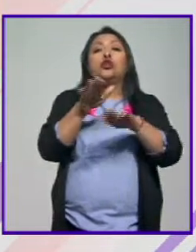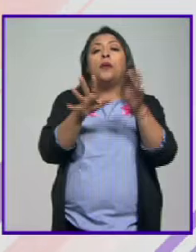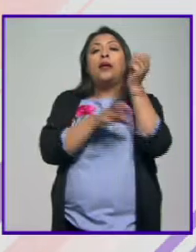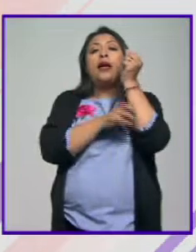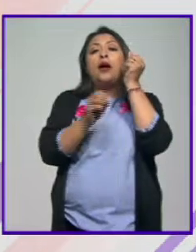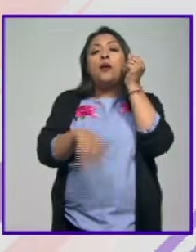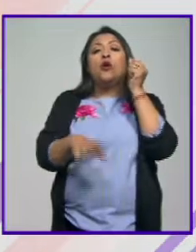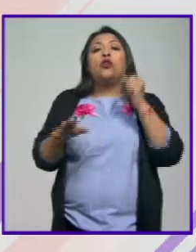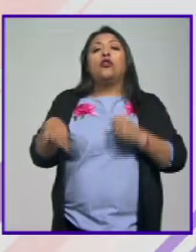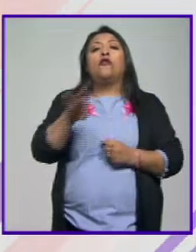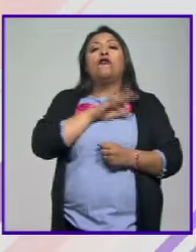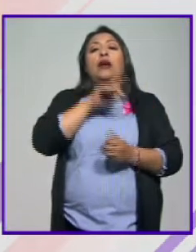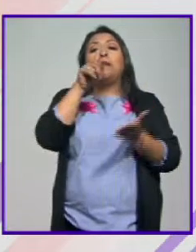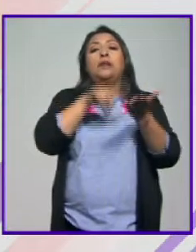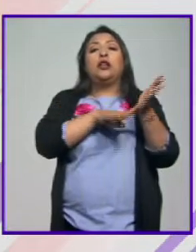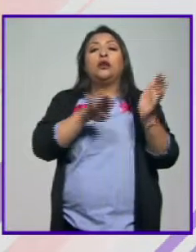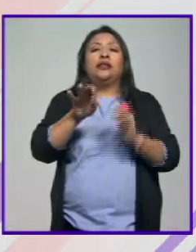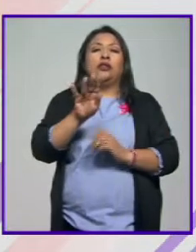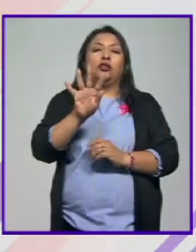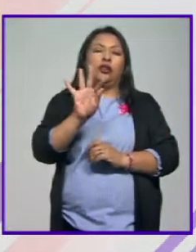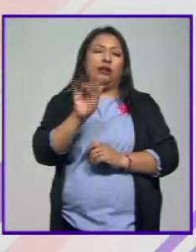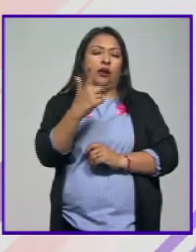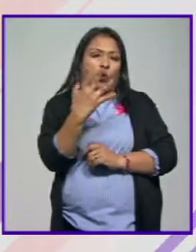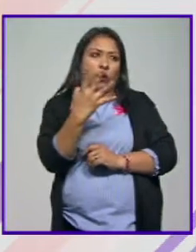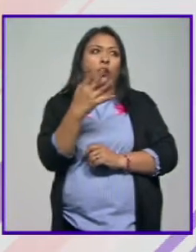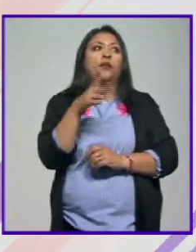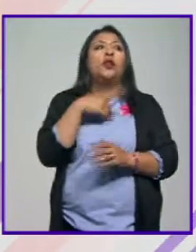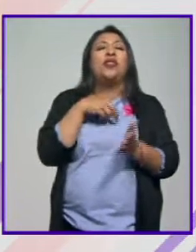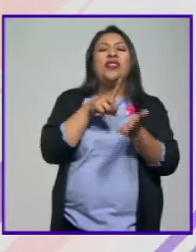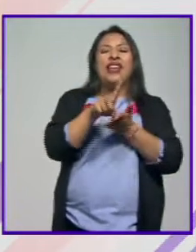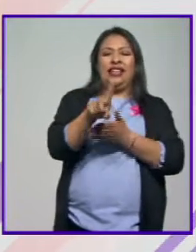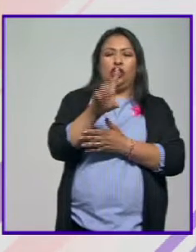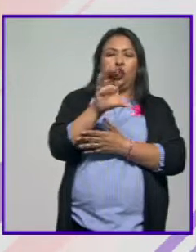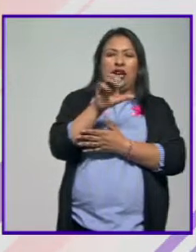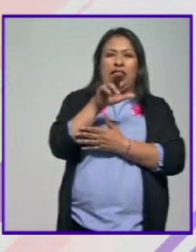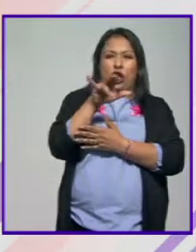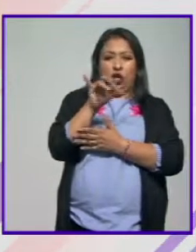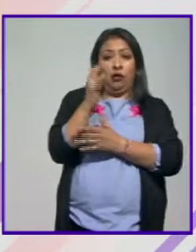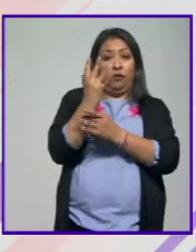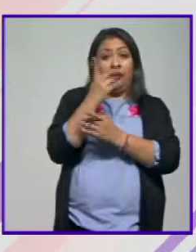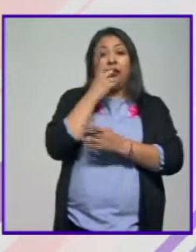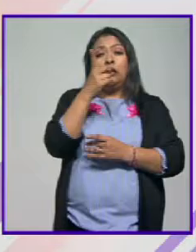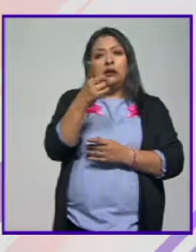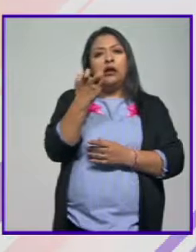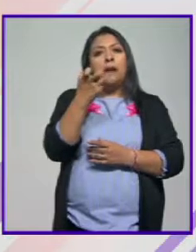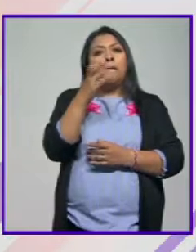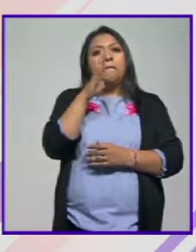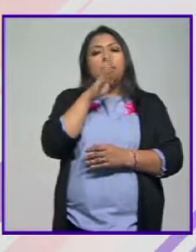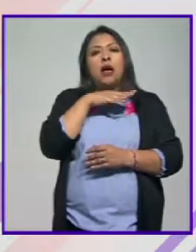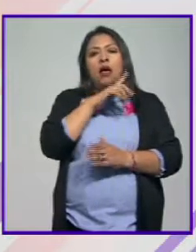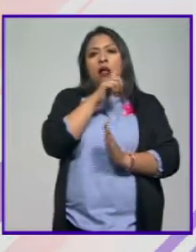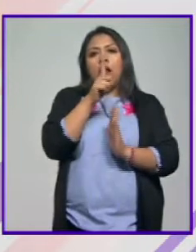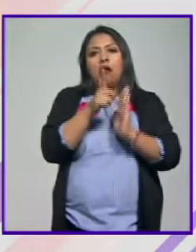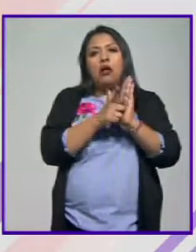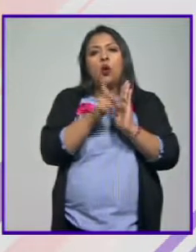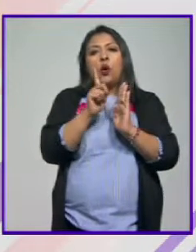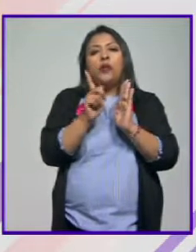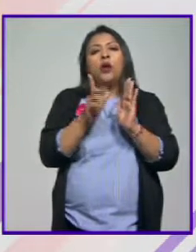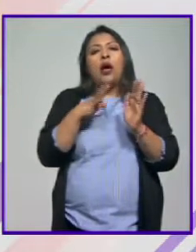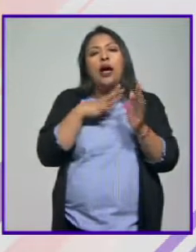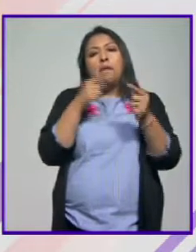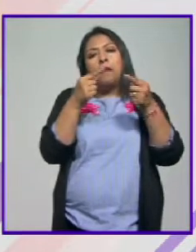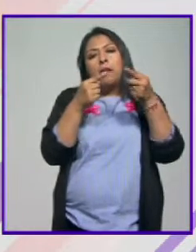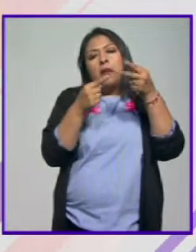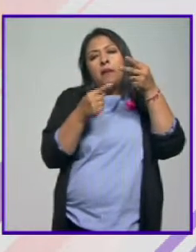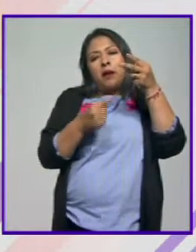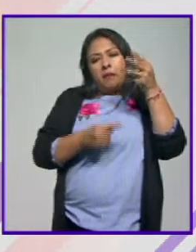doctrina de la fe de 1974. Lo que hace el derecho canónico dice que es un delito siempre que se cumplan ciertas